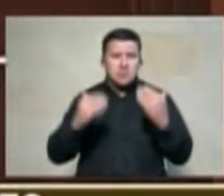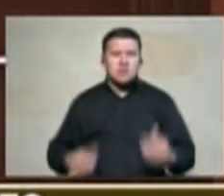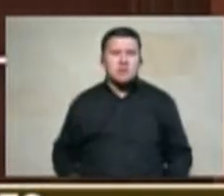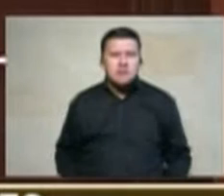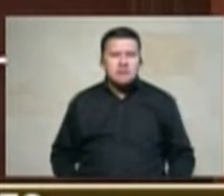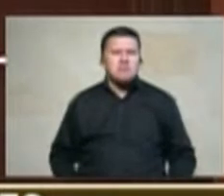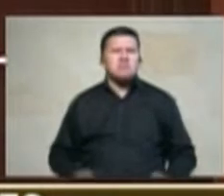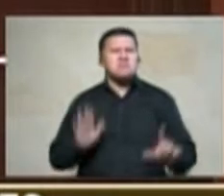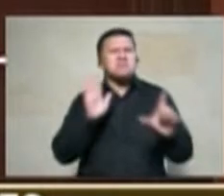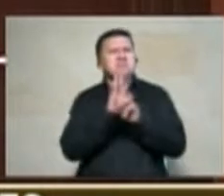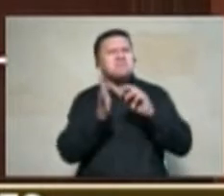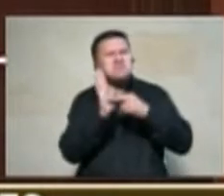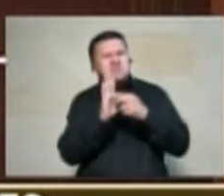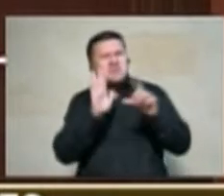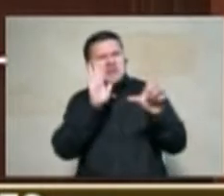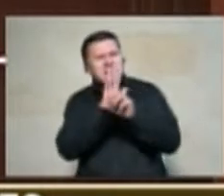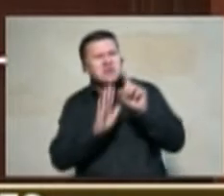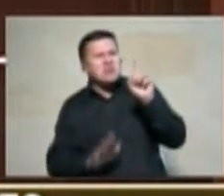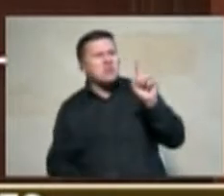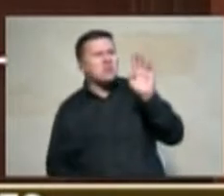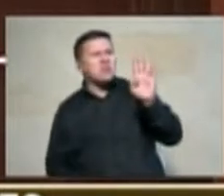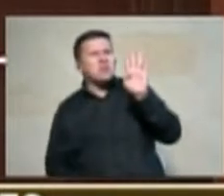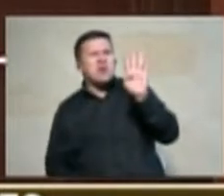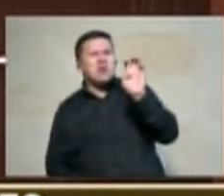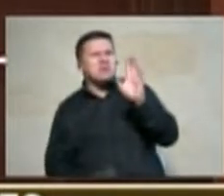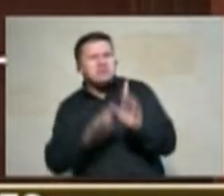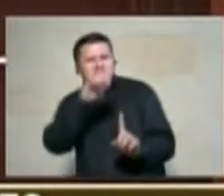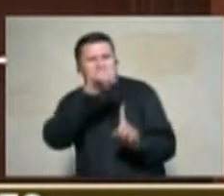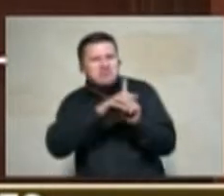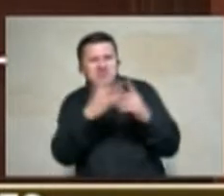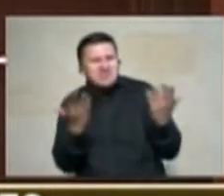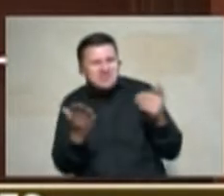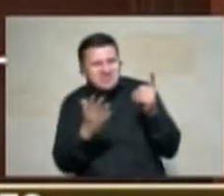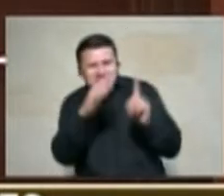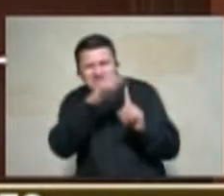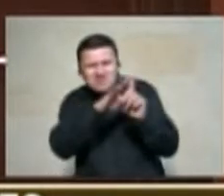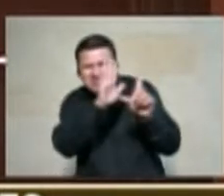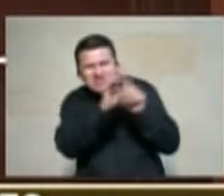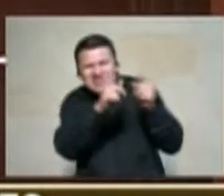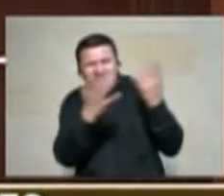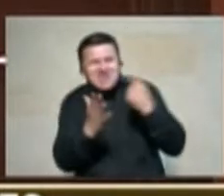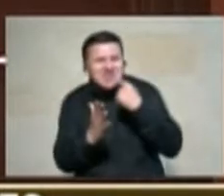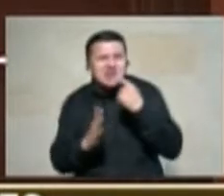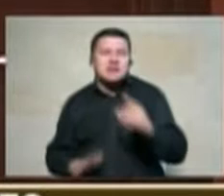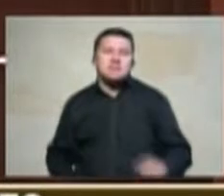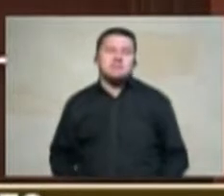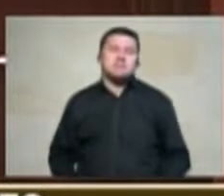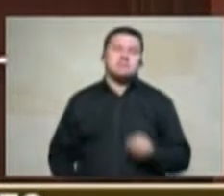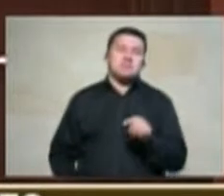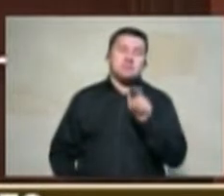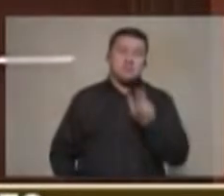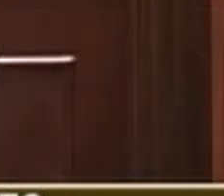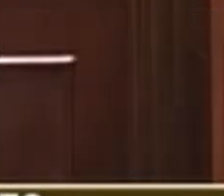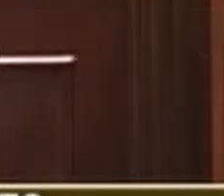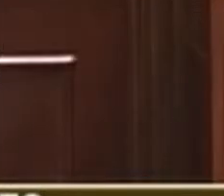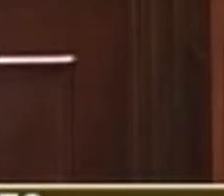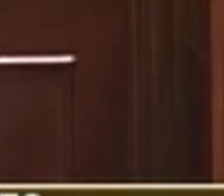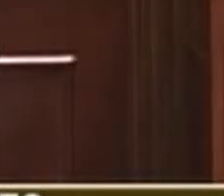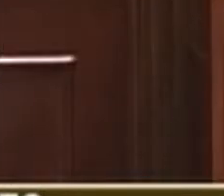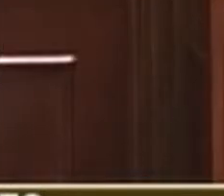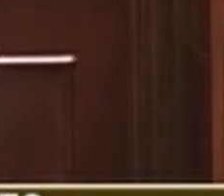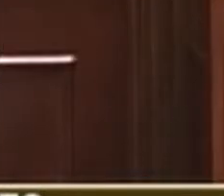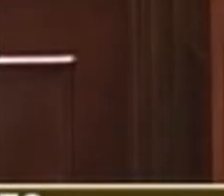un poco su origen y su naturaleza por supuesto que en este honorable congreso de la república en donde esta ley encontró la vida